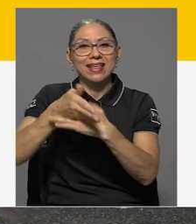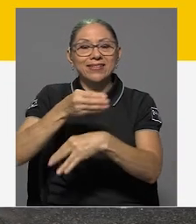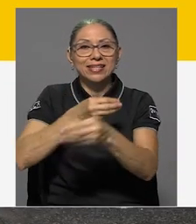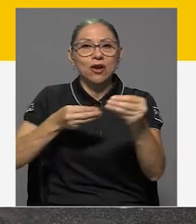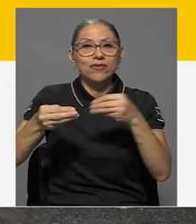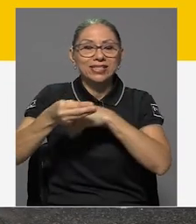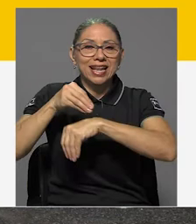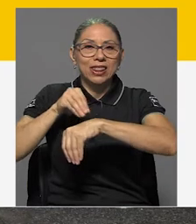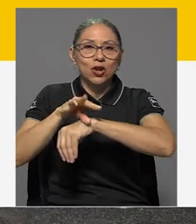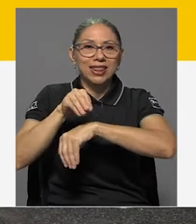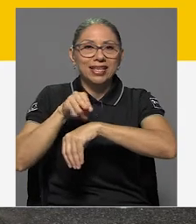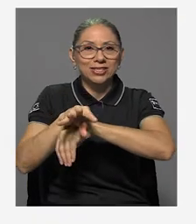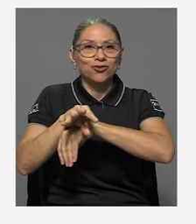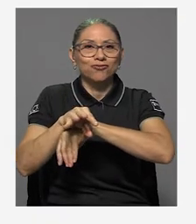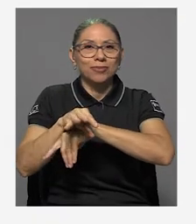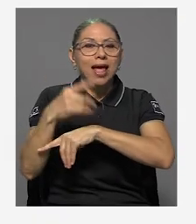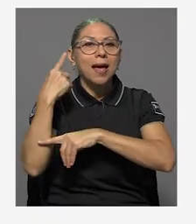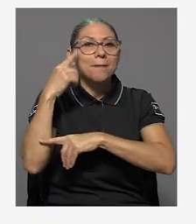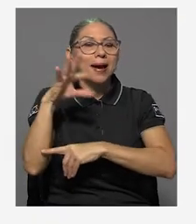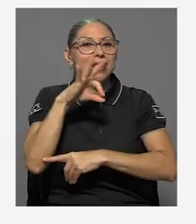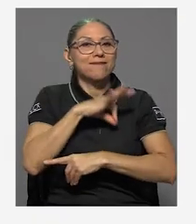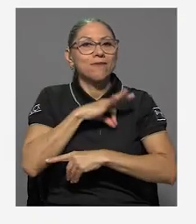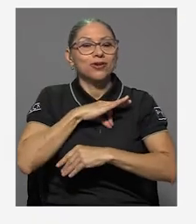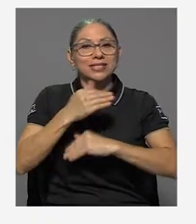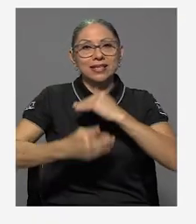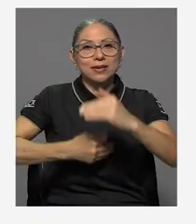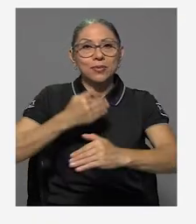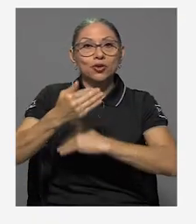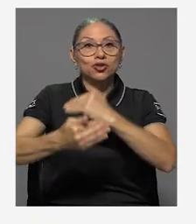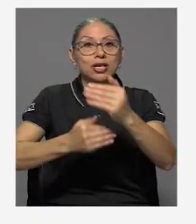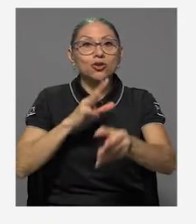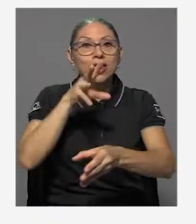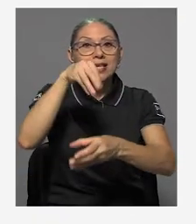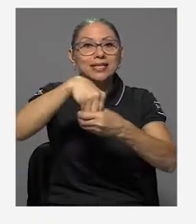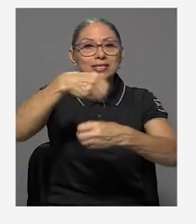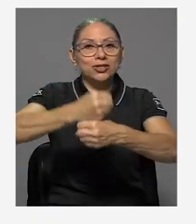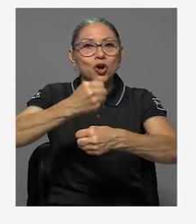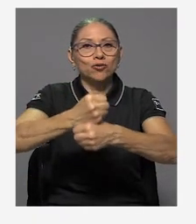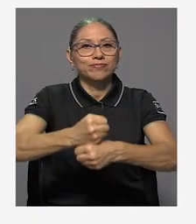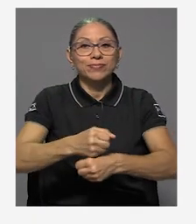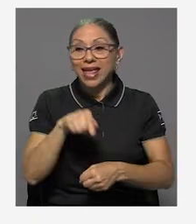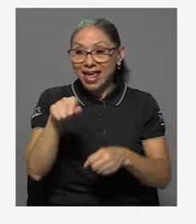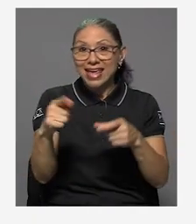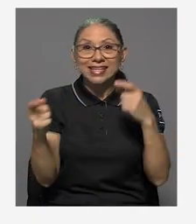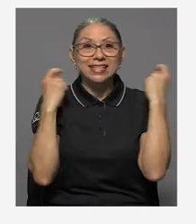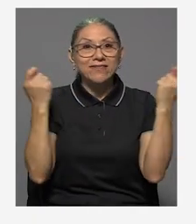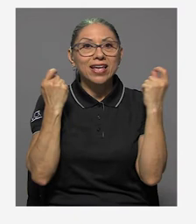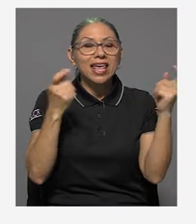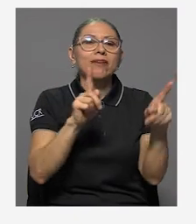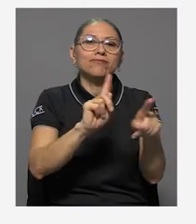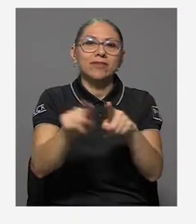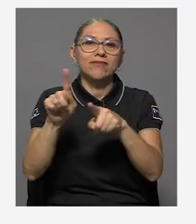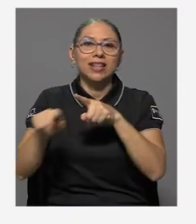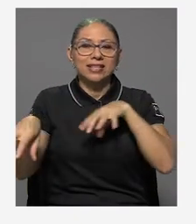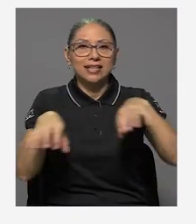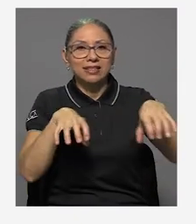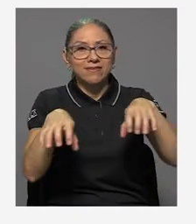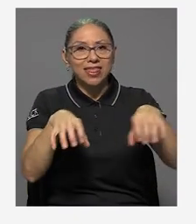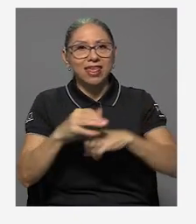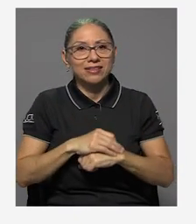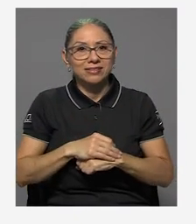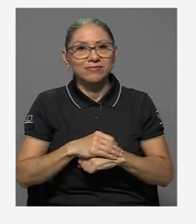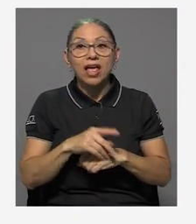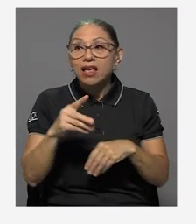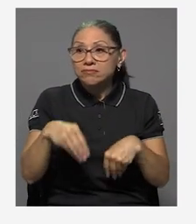Oficina de Orientación para favorecer ese proceso de inserción. En esta feria se realizan diferentes actividades las